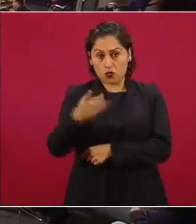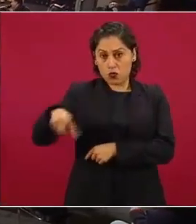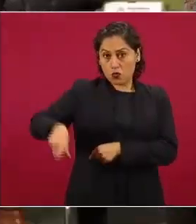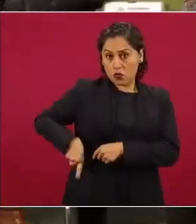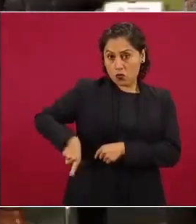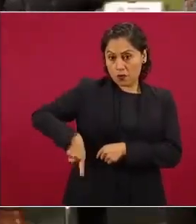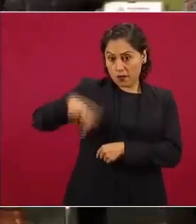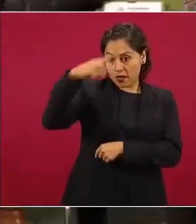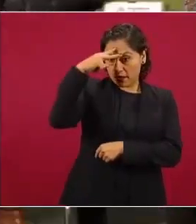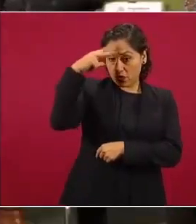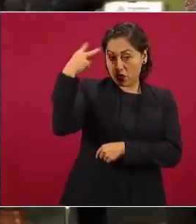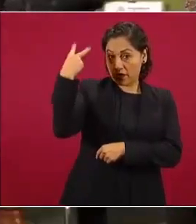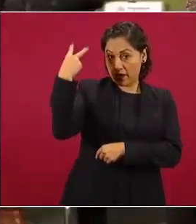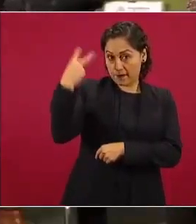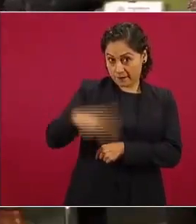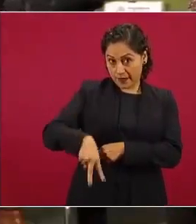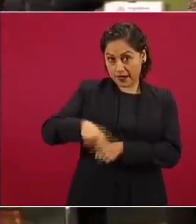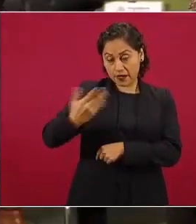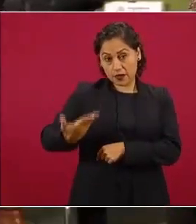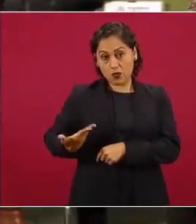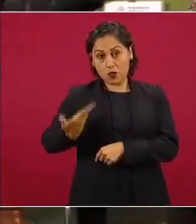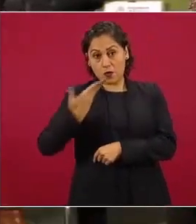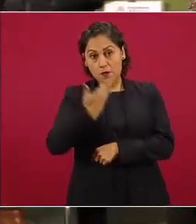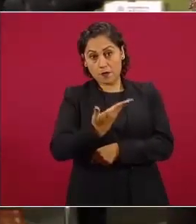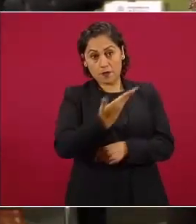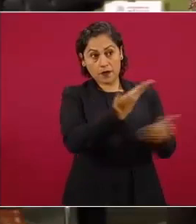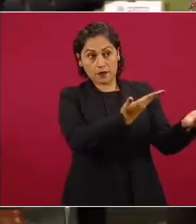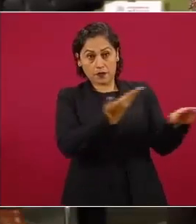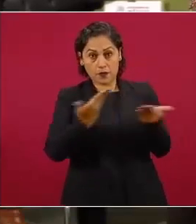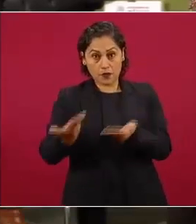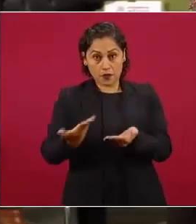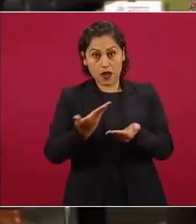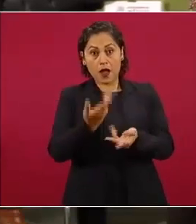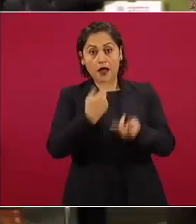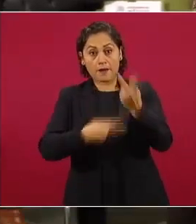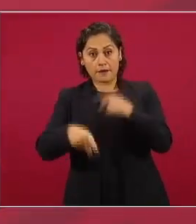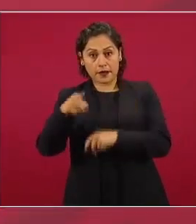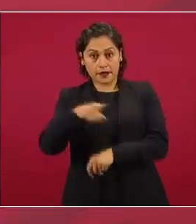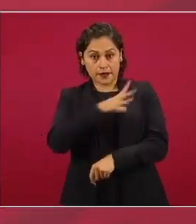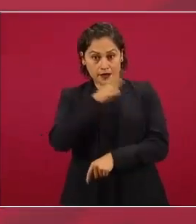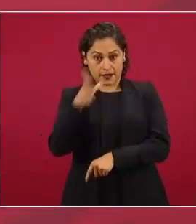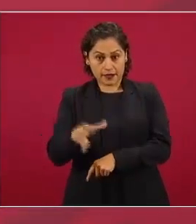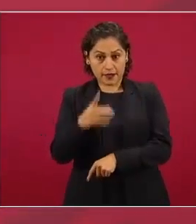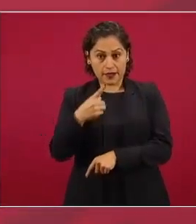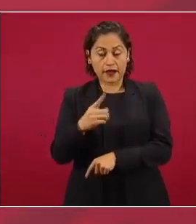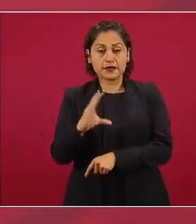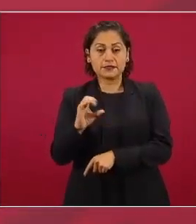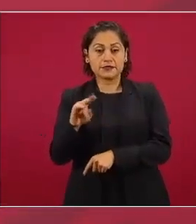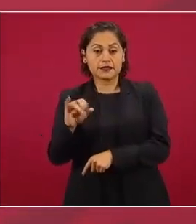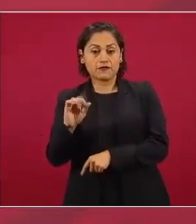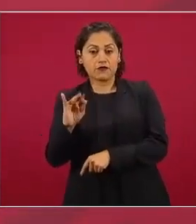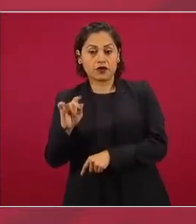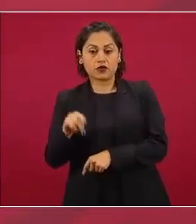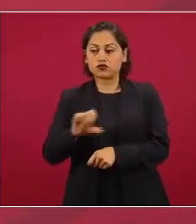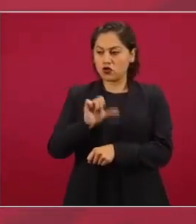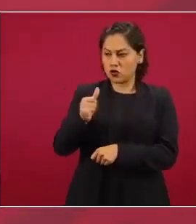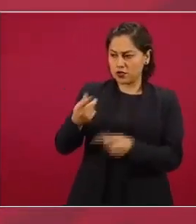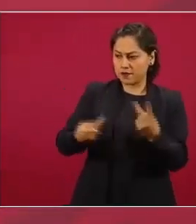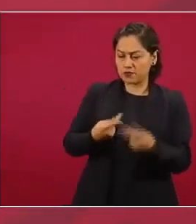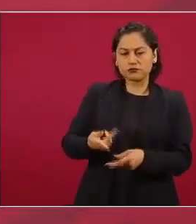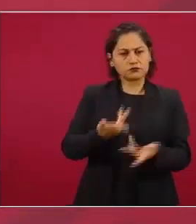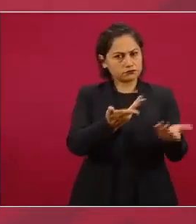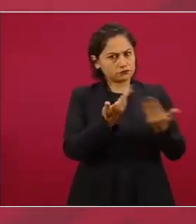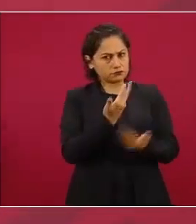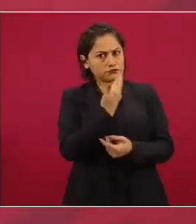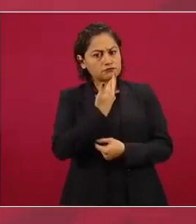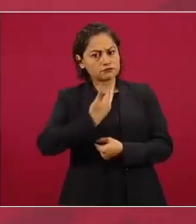para que se regresara al general Cienfuegos ¿cuál otra? Contéstemela y luego para que no se